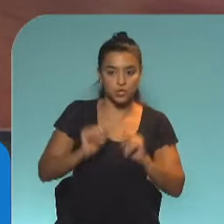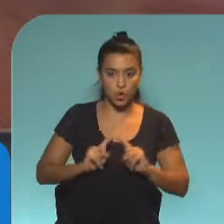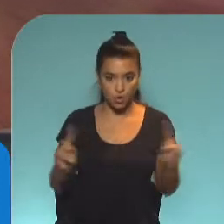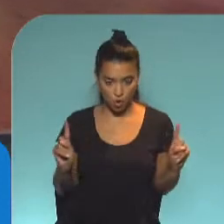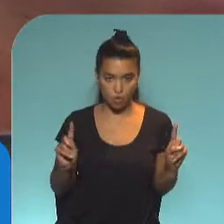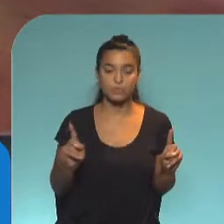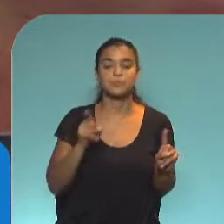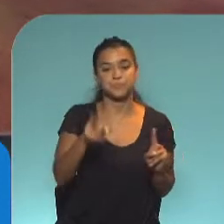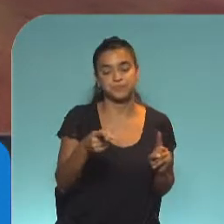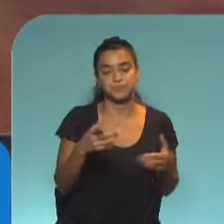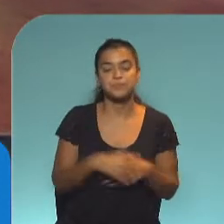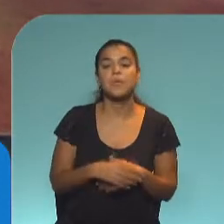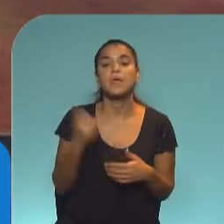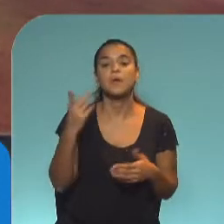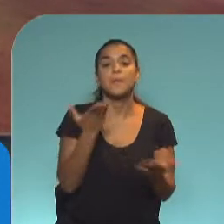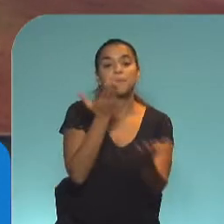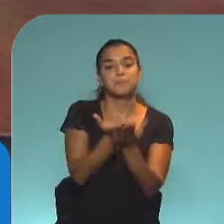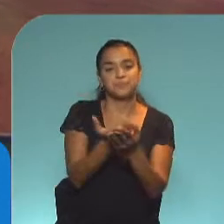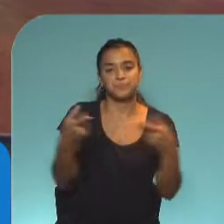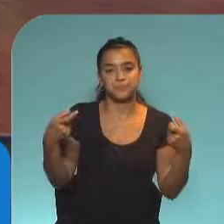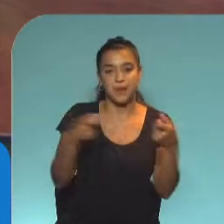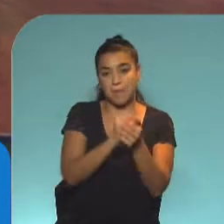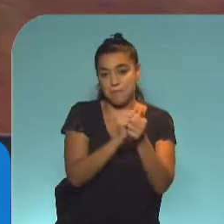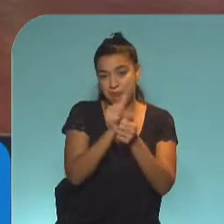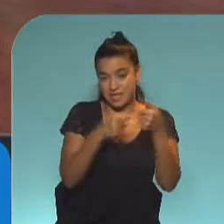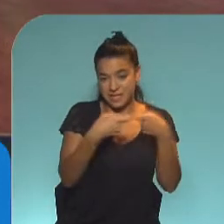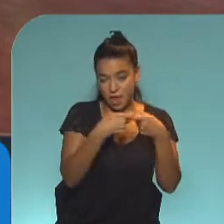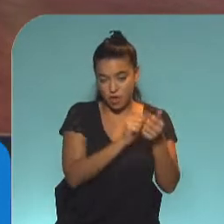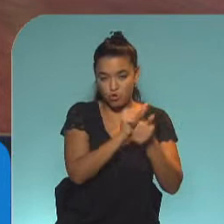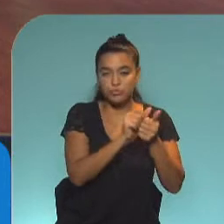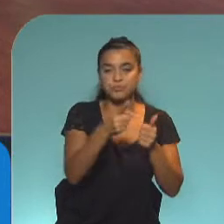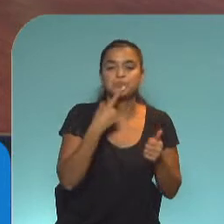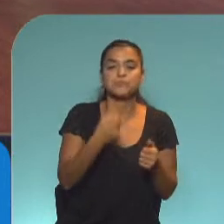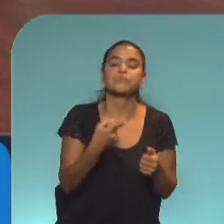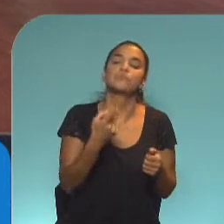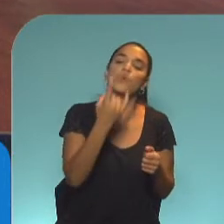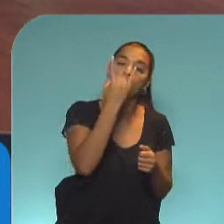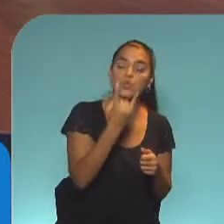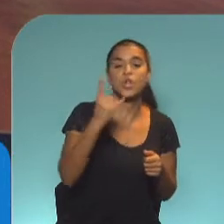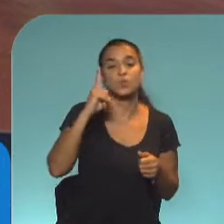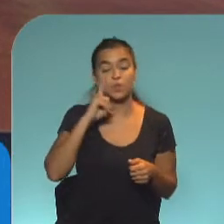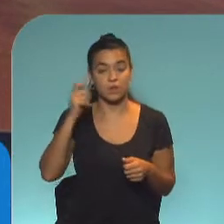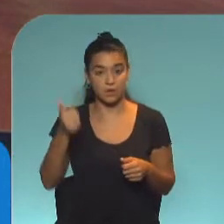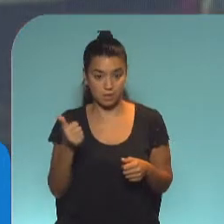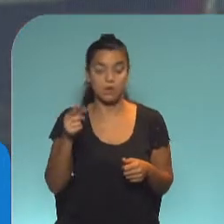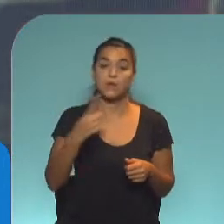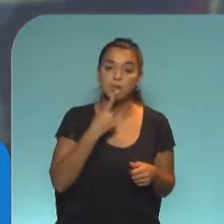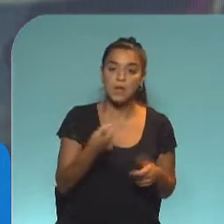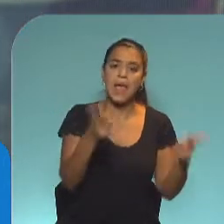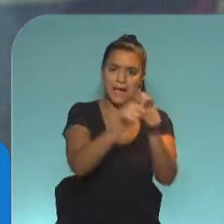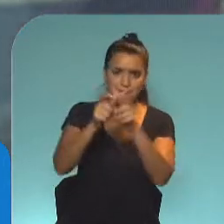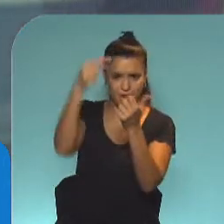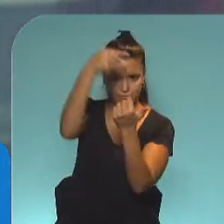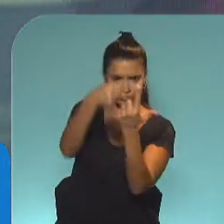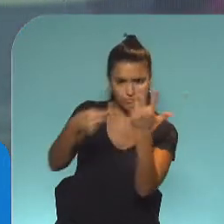se aplicó. Pedidos empresarios, estos son particularmente de la Unión Industrial Argentina, si ven hay muchas cámaras que están